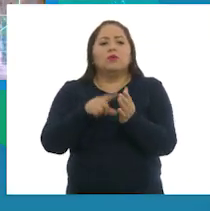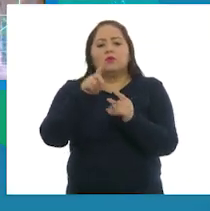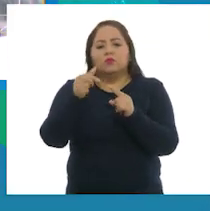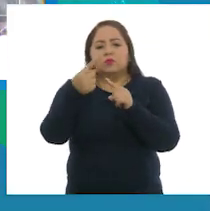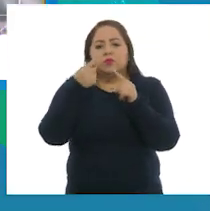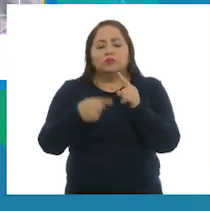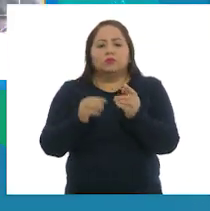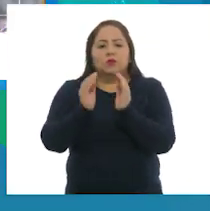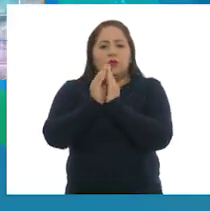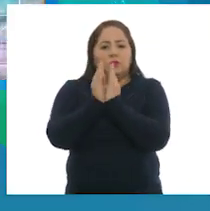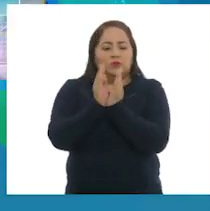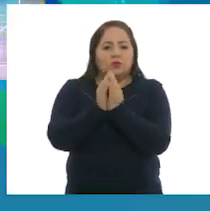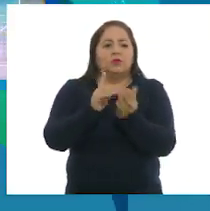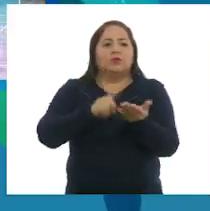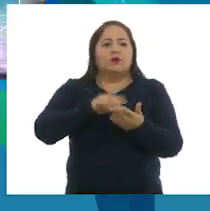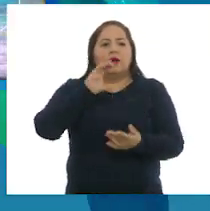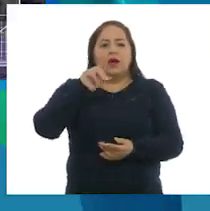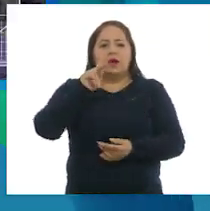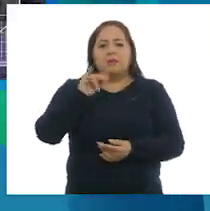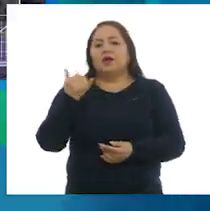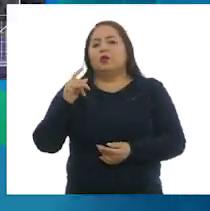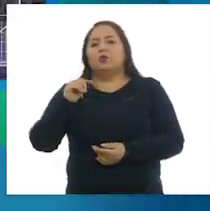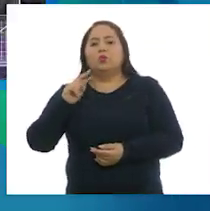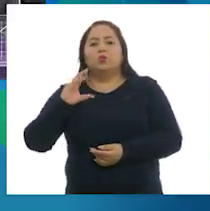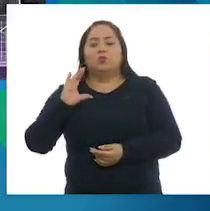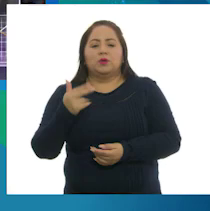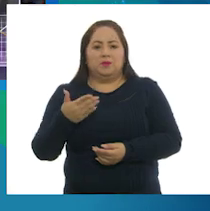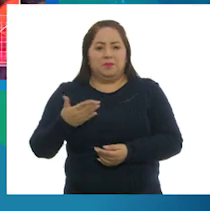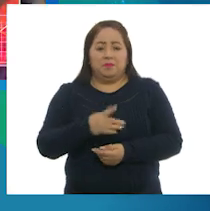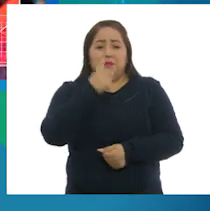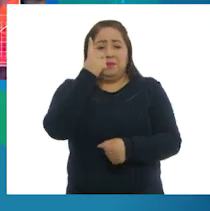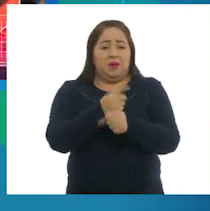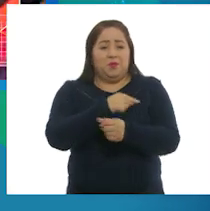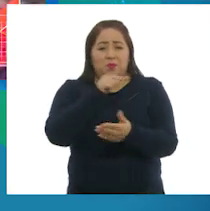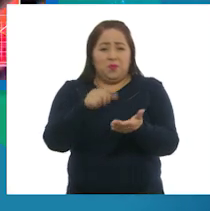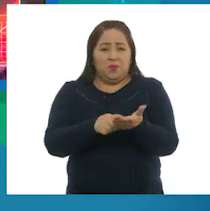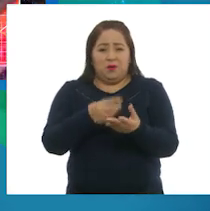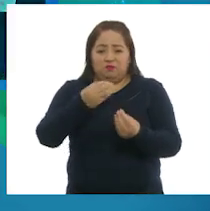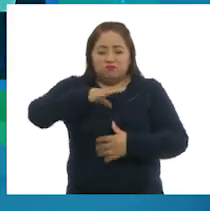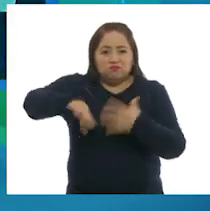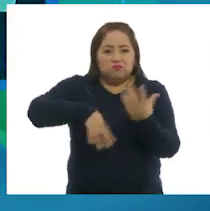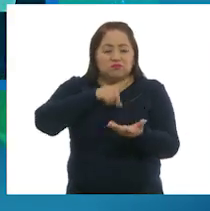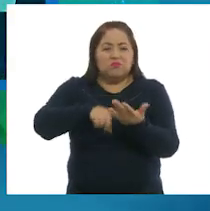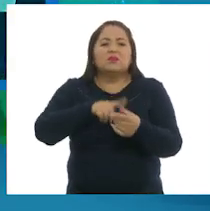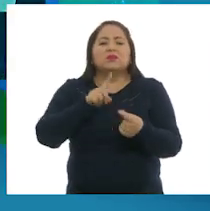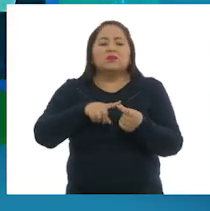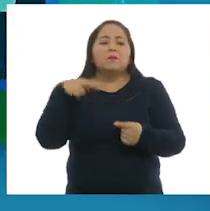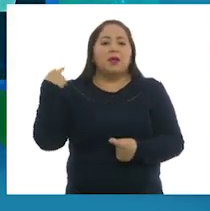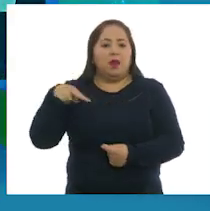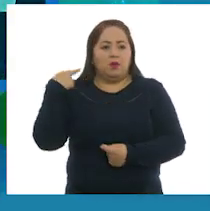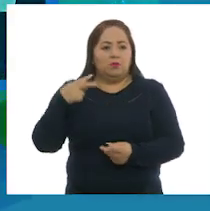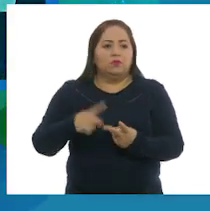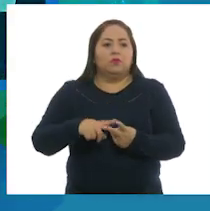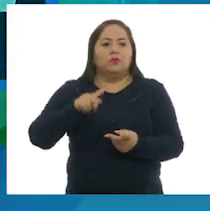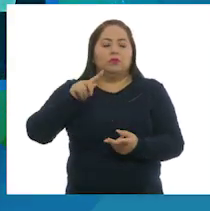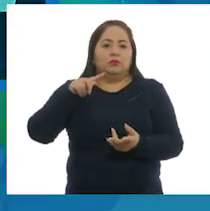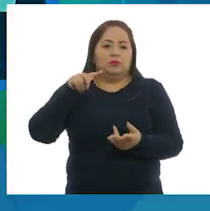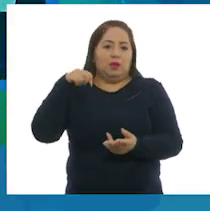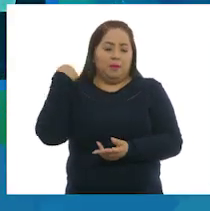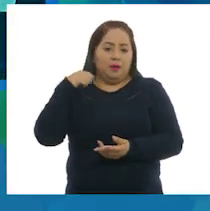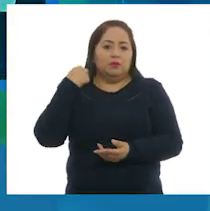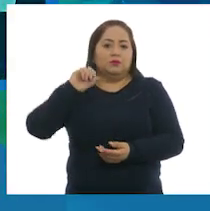de los tión, la carpa y la trucha. Las principales entidades de actividad acuícola fueron Veracruz, Tabasco,